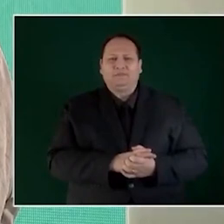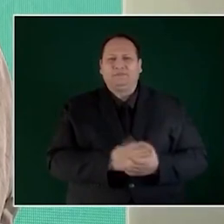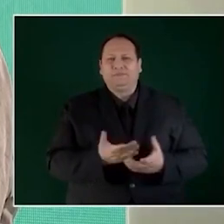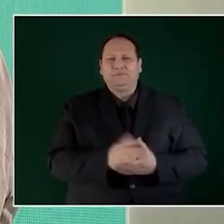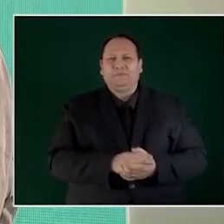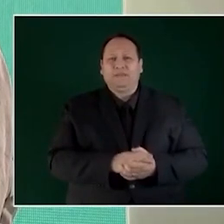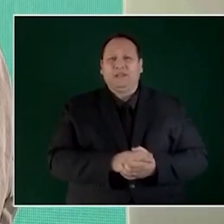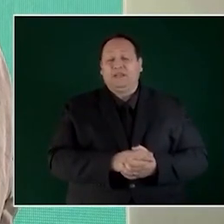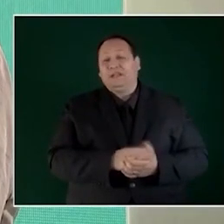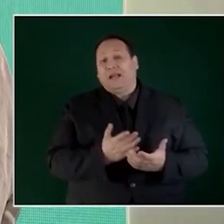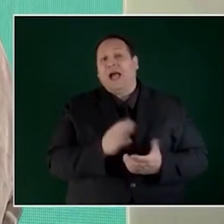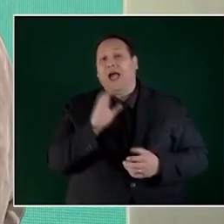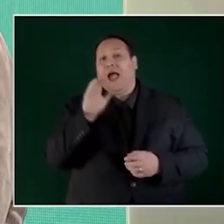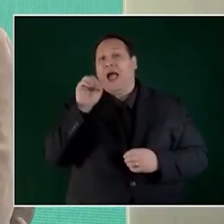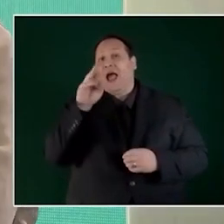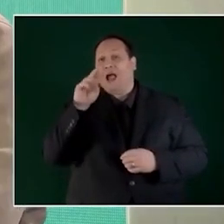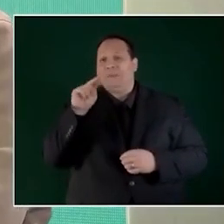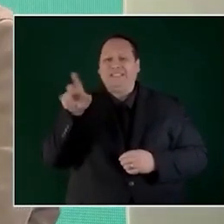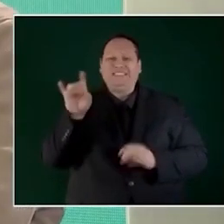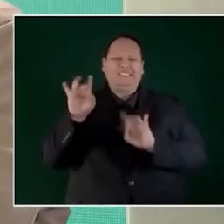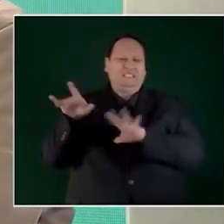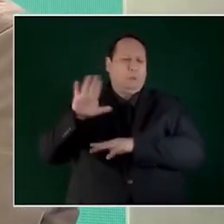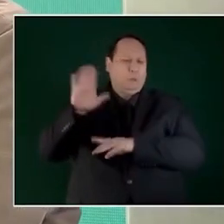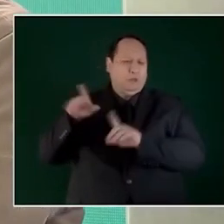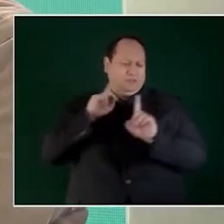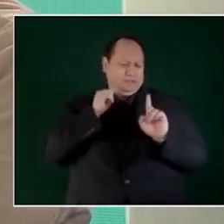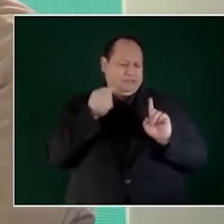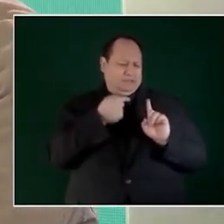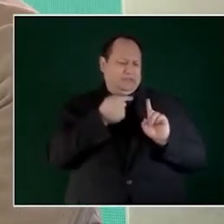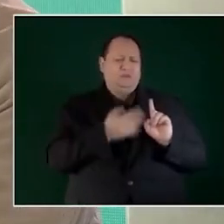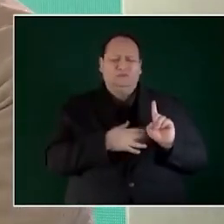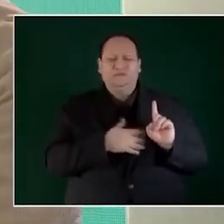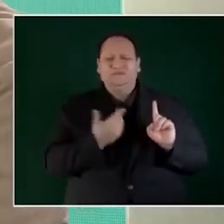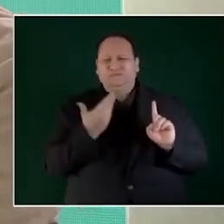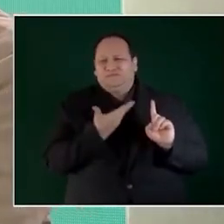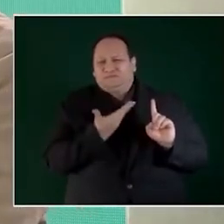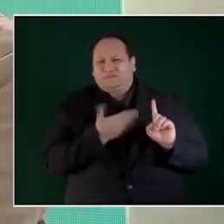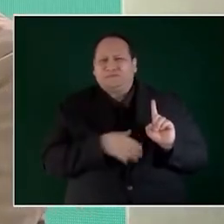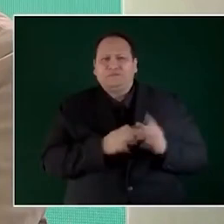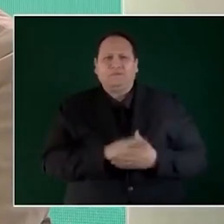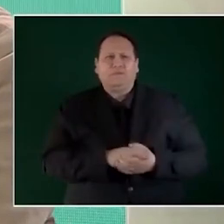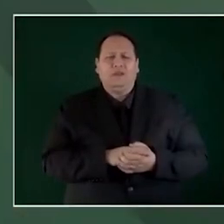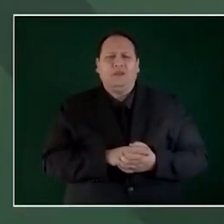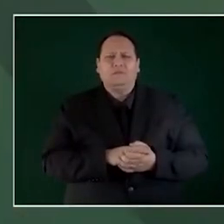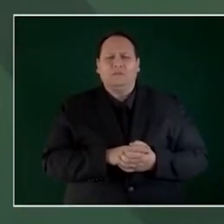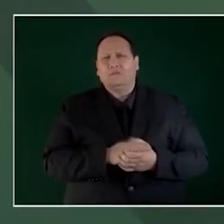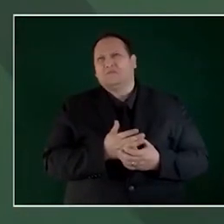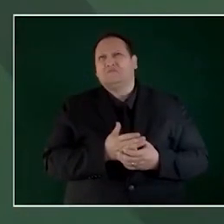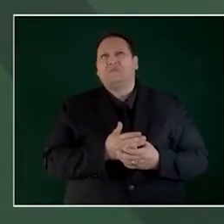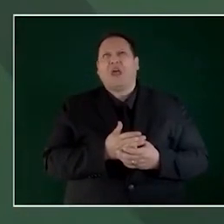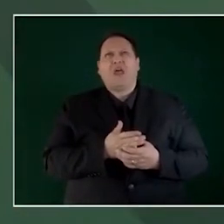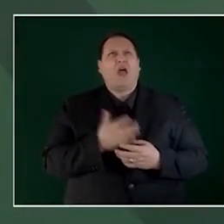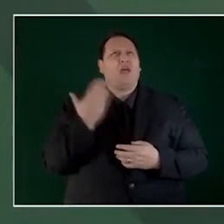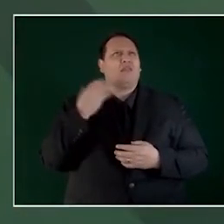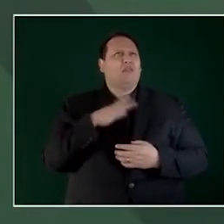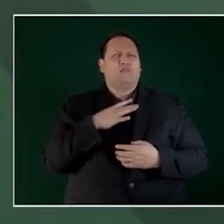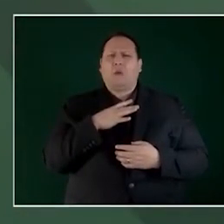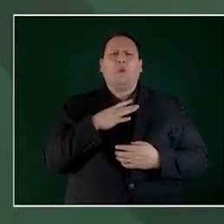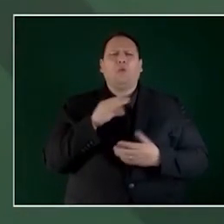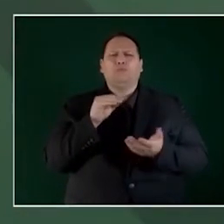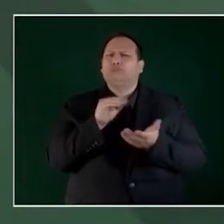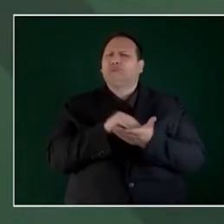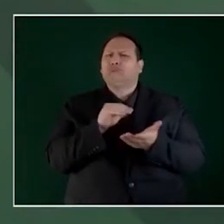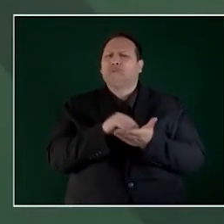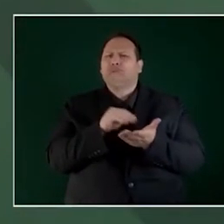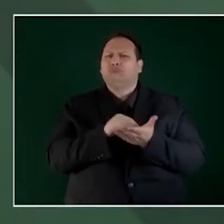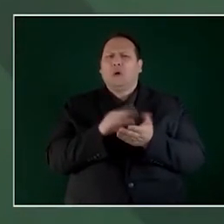De modo que Carmen tenía, tiene porque todavía está la